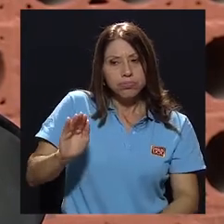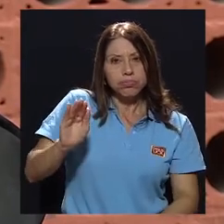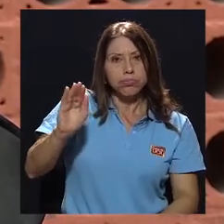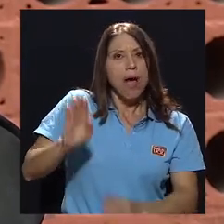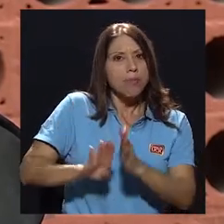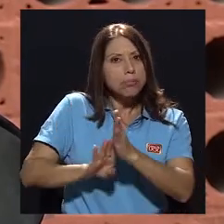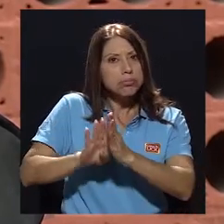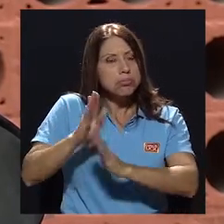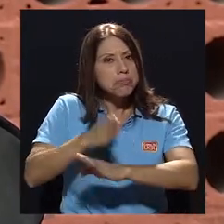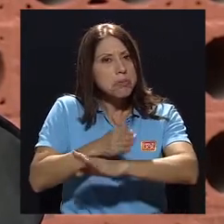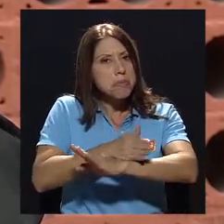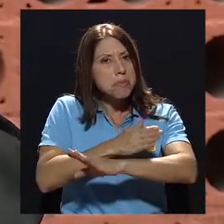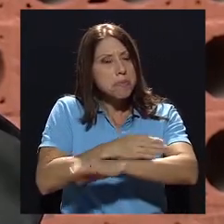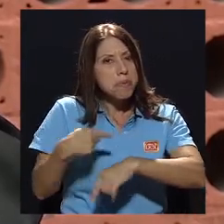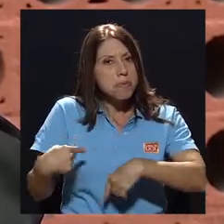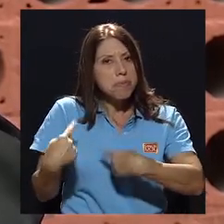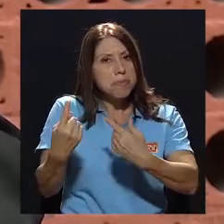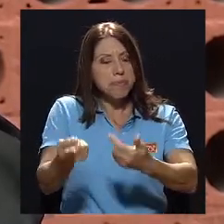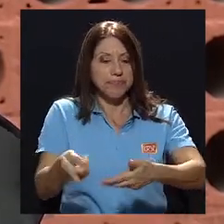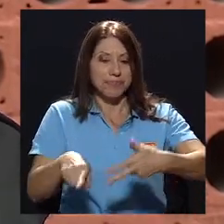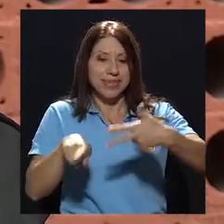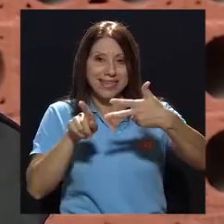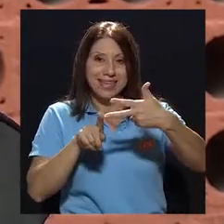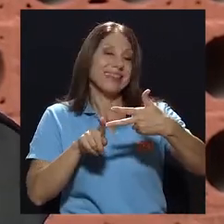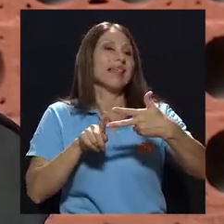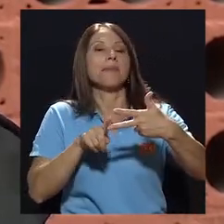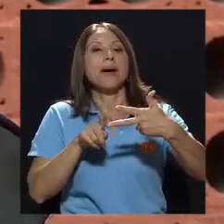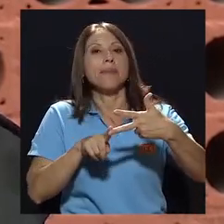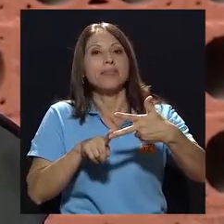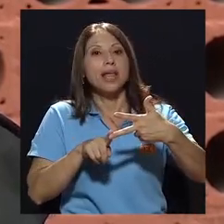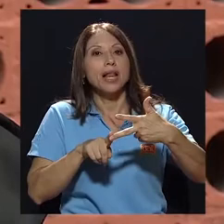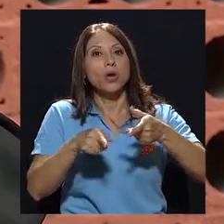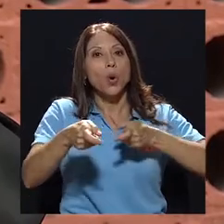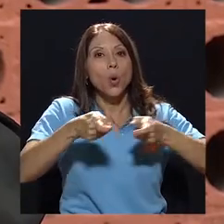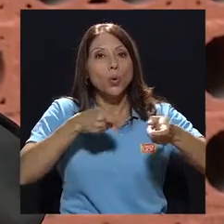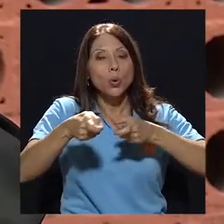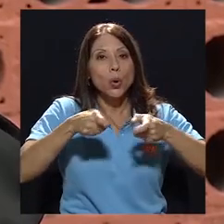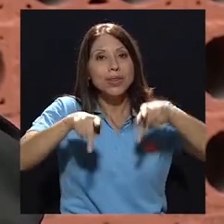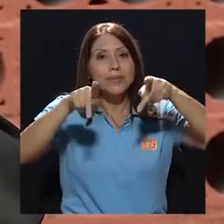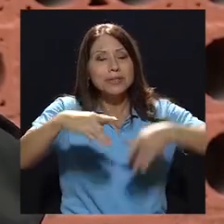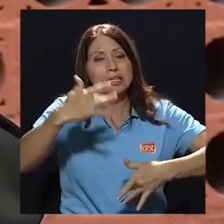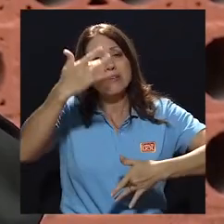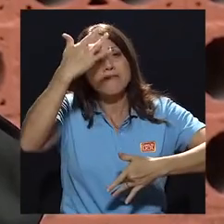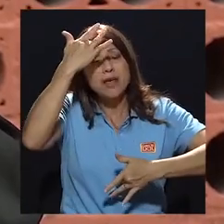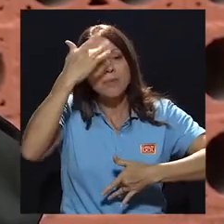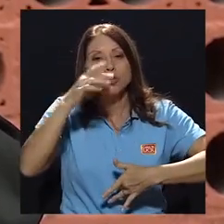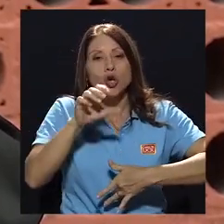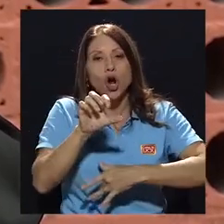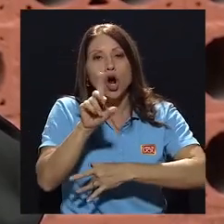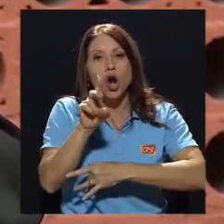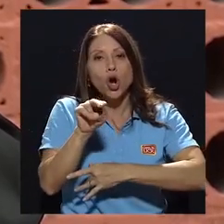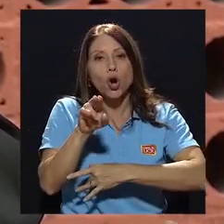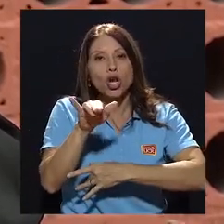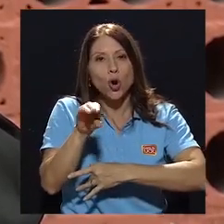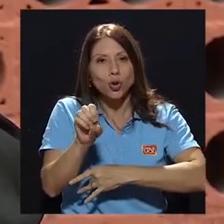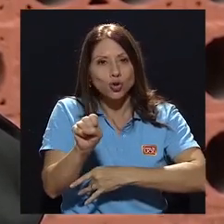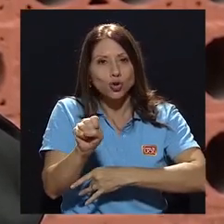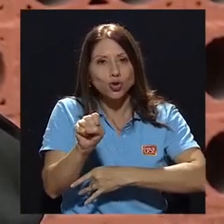teniendo el niño a través del tiempo. Y el tema, por ejemplo, del control de los enfermos crónicos, la hipertensión.